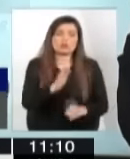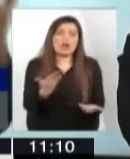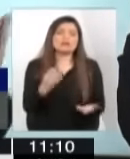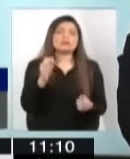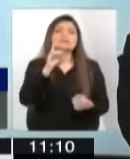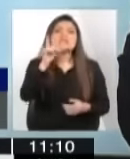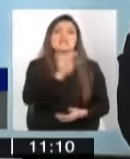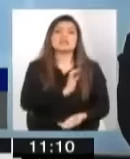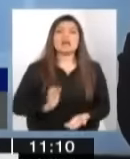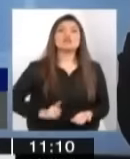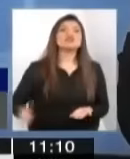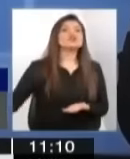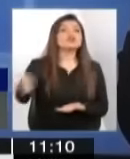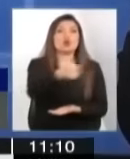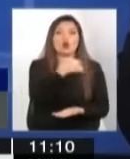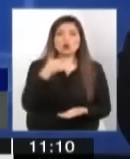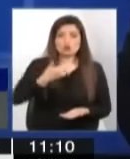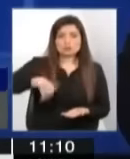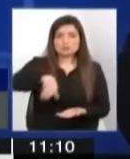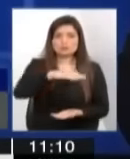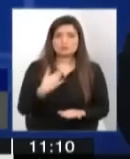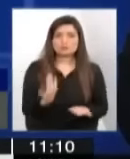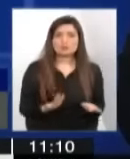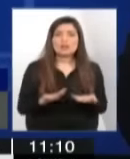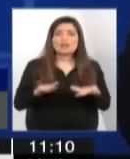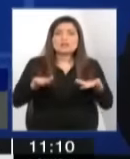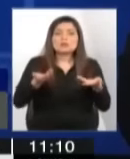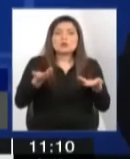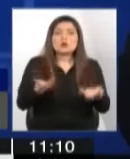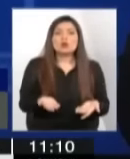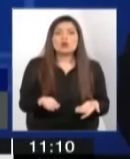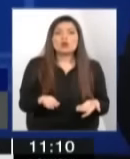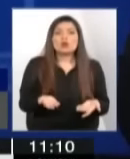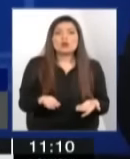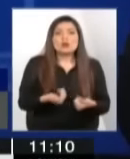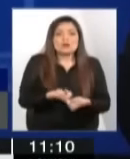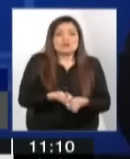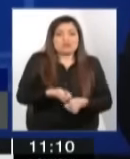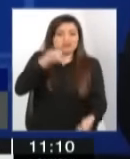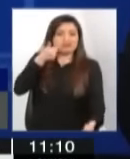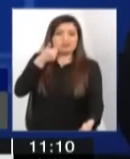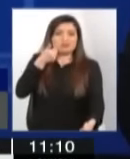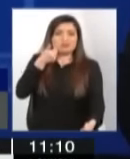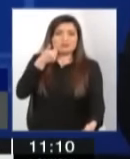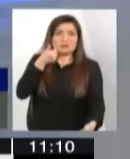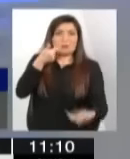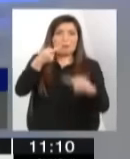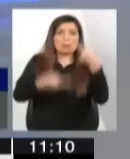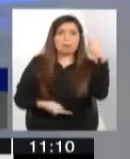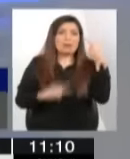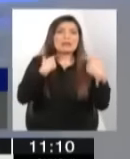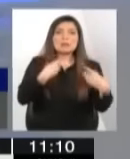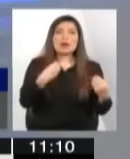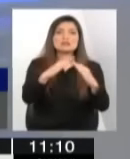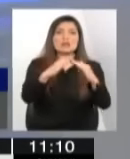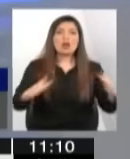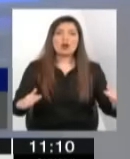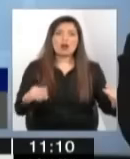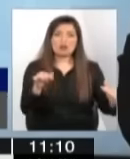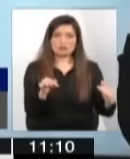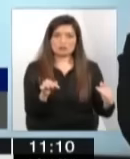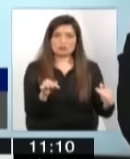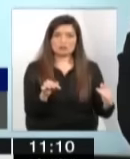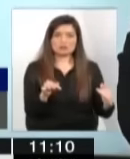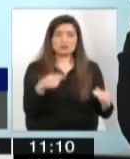hablo que el Estado somos todos nosotros, están absolutamente alejados de lo que pasa hoy día en los hogares. Incluso yo he